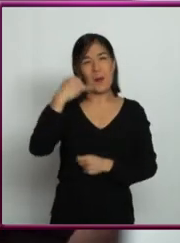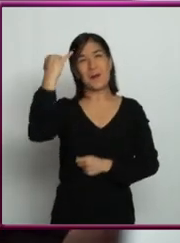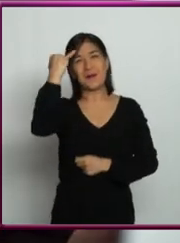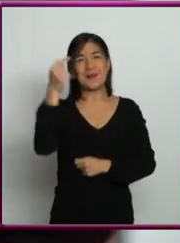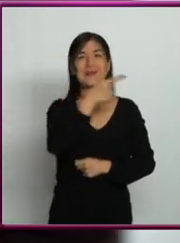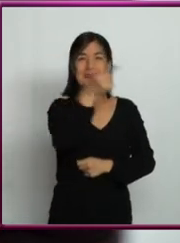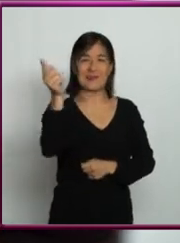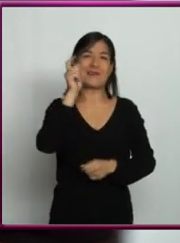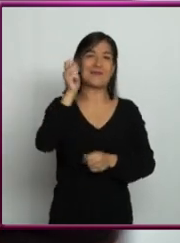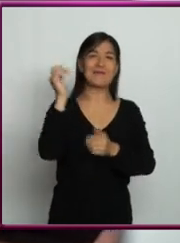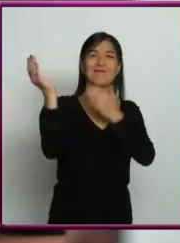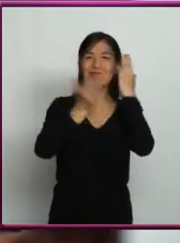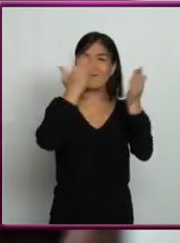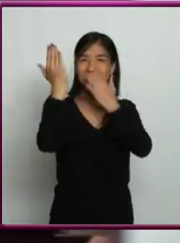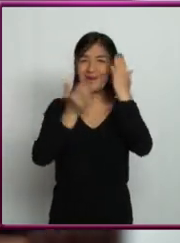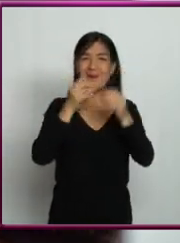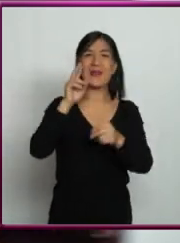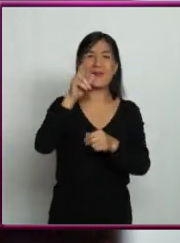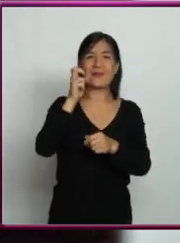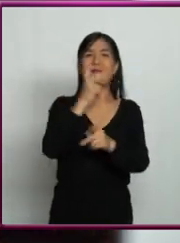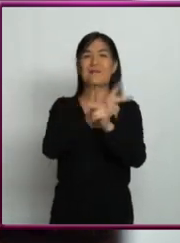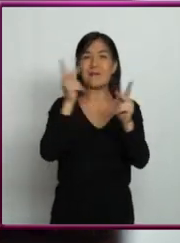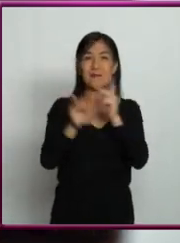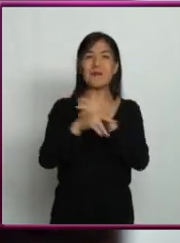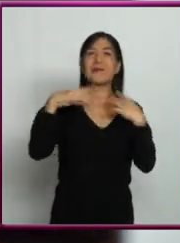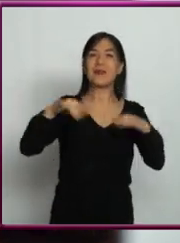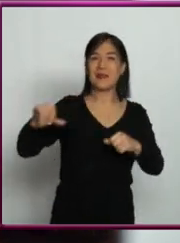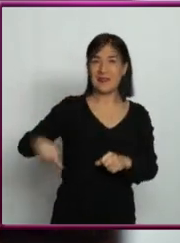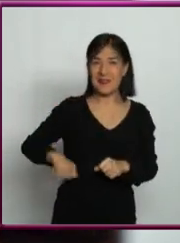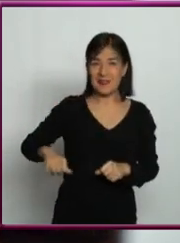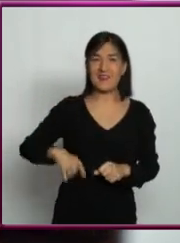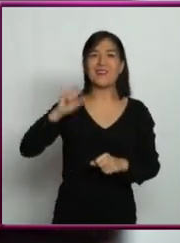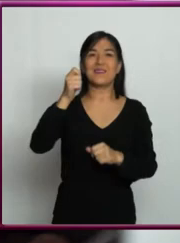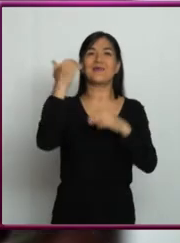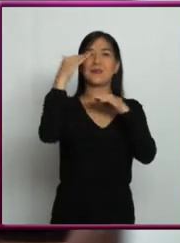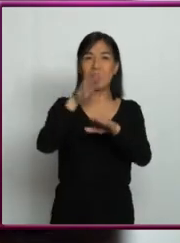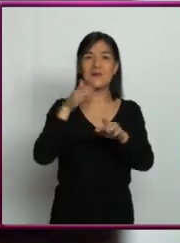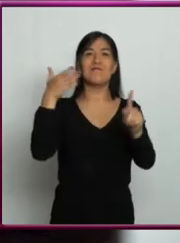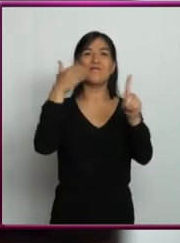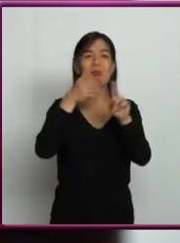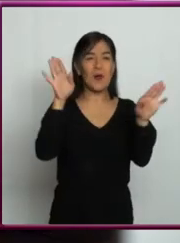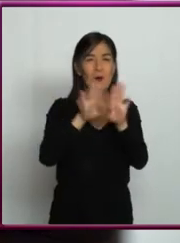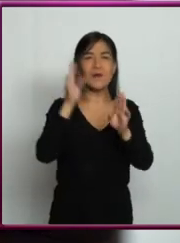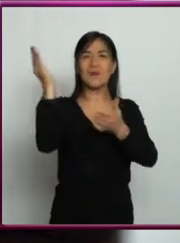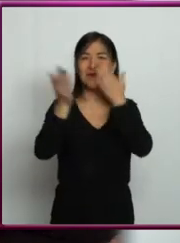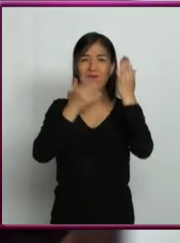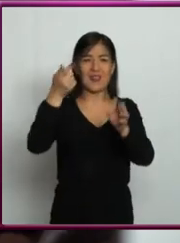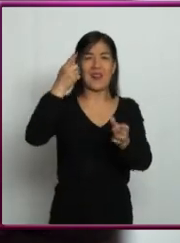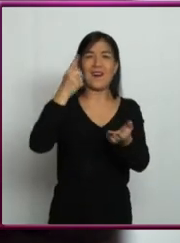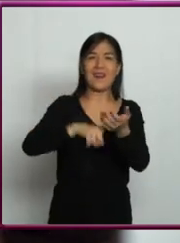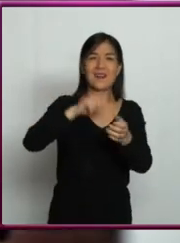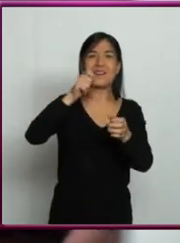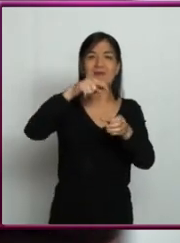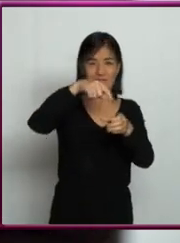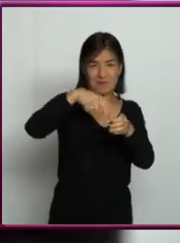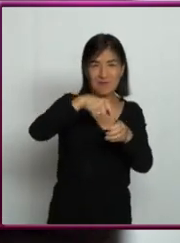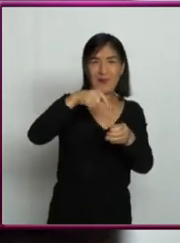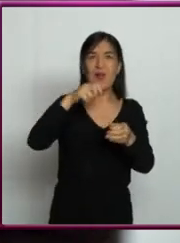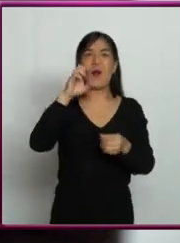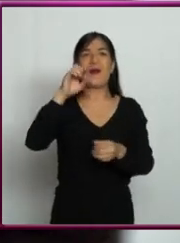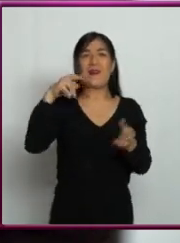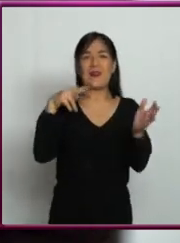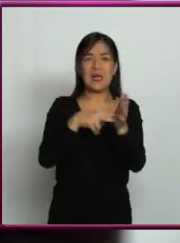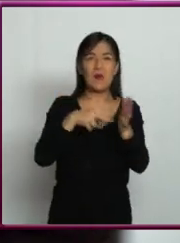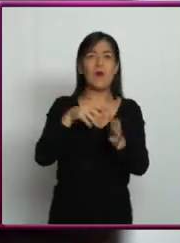estudiantes de bachillerato que están muy interesados en saber más acerca de esto y cómo se estudian los hoyos negros y qué se puede hacer